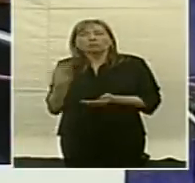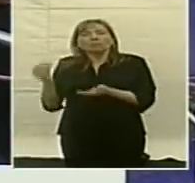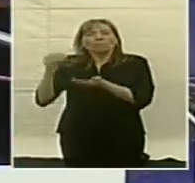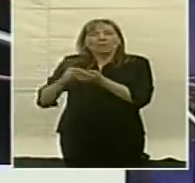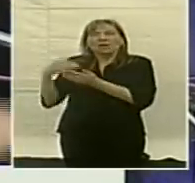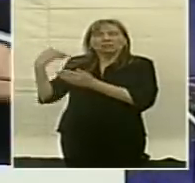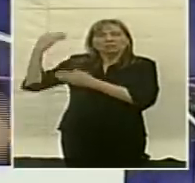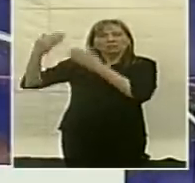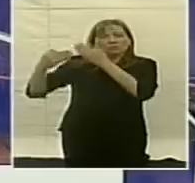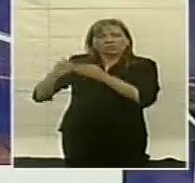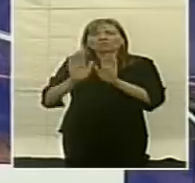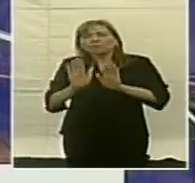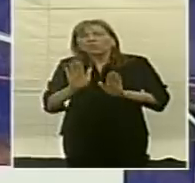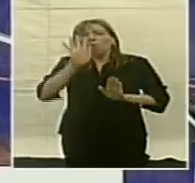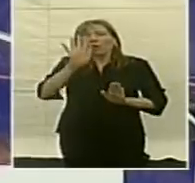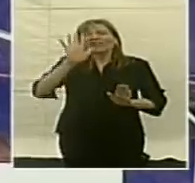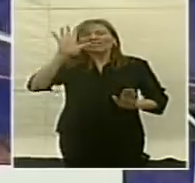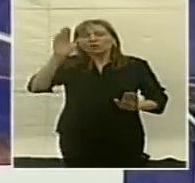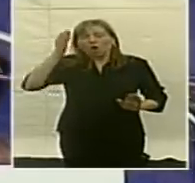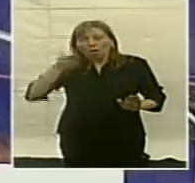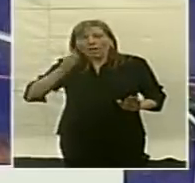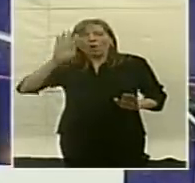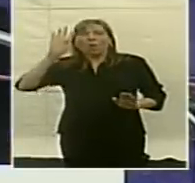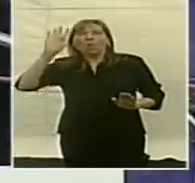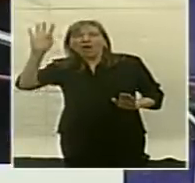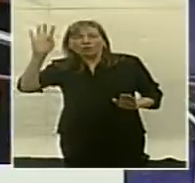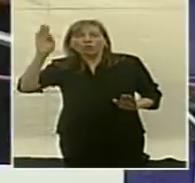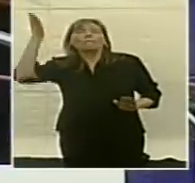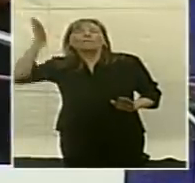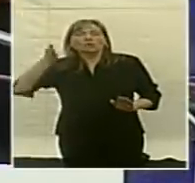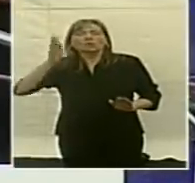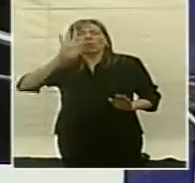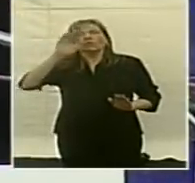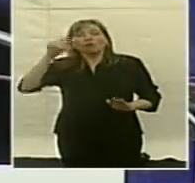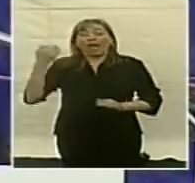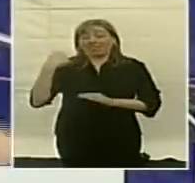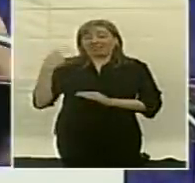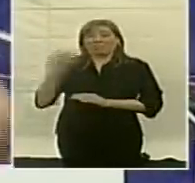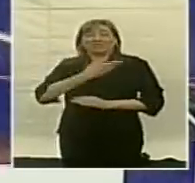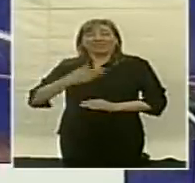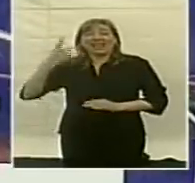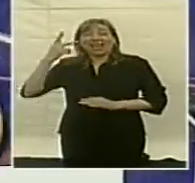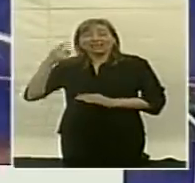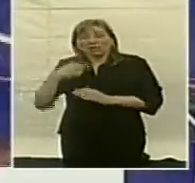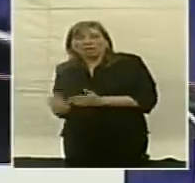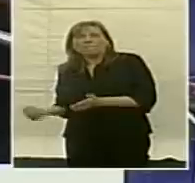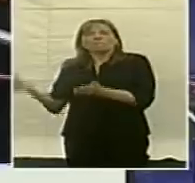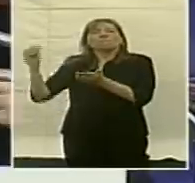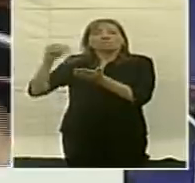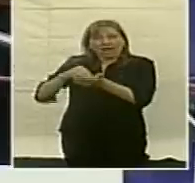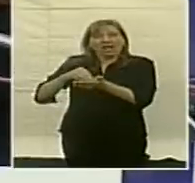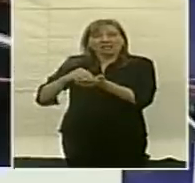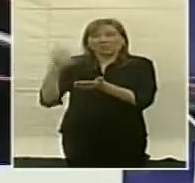45,4 de lo que teníamos cuando Néstor Kirchner asumió como presidente